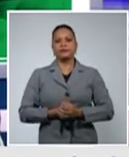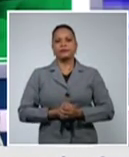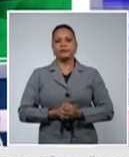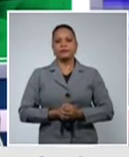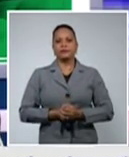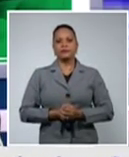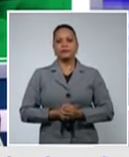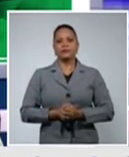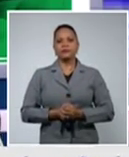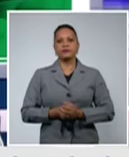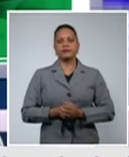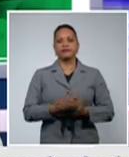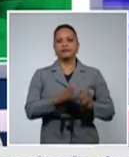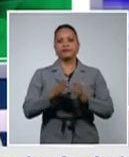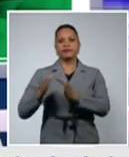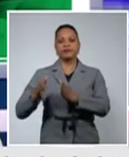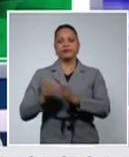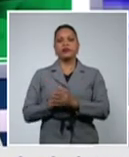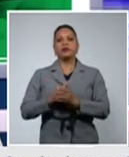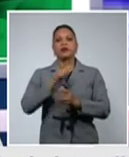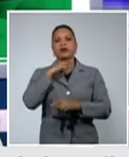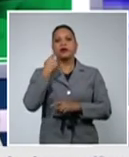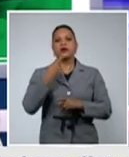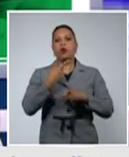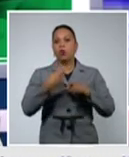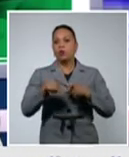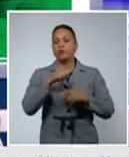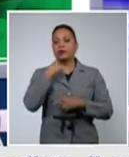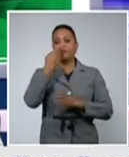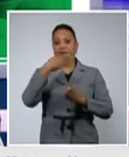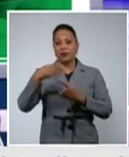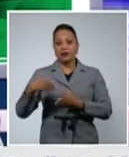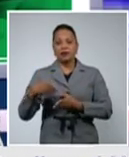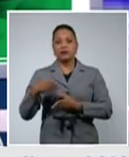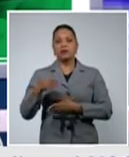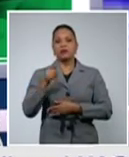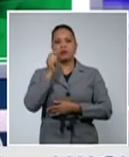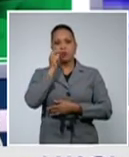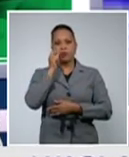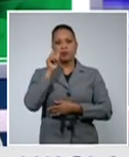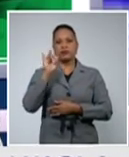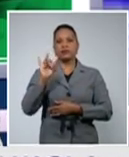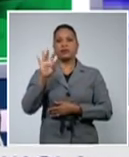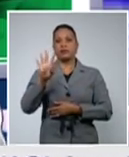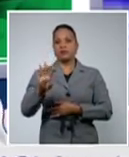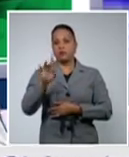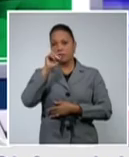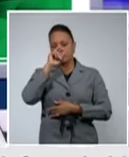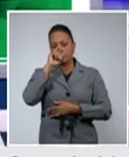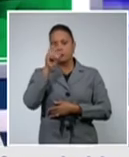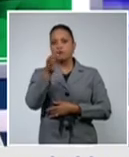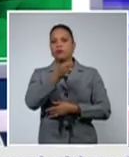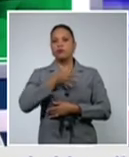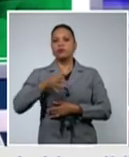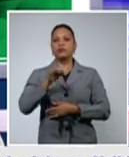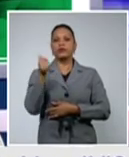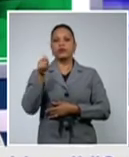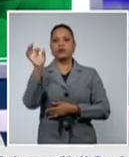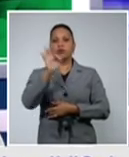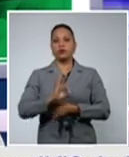Fallece también un paciente de 74 años de edad, del municipio 10 de octubre, aquí en La Habana,